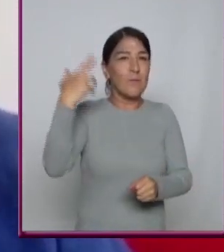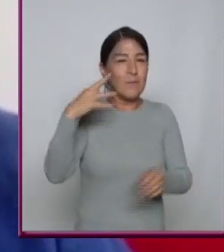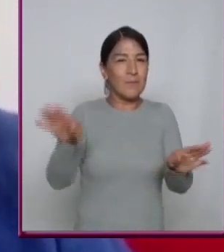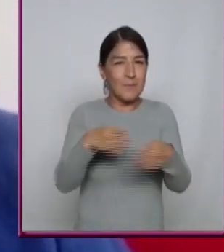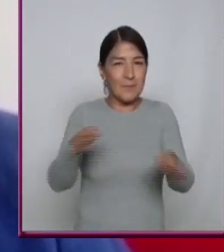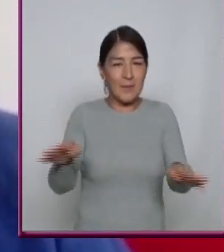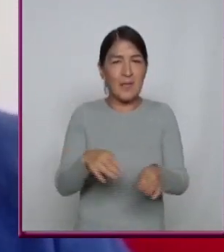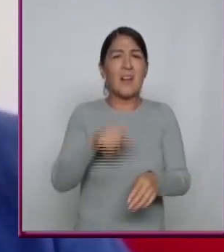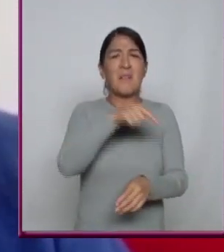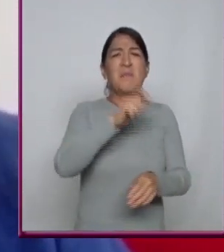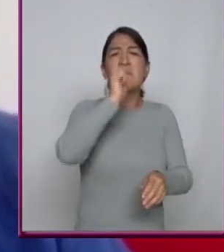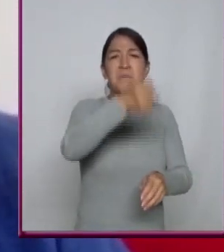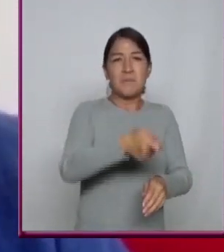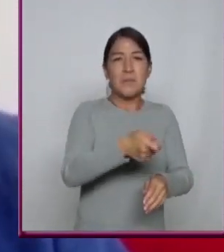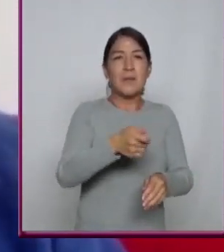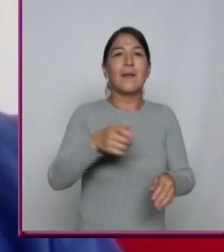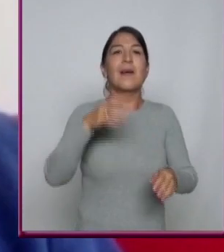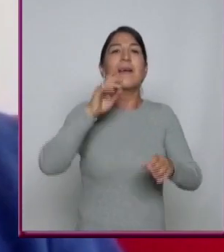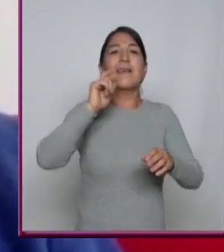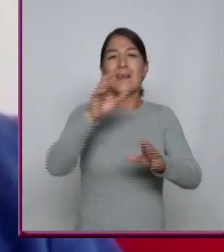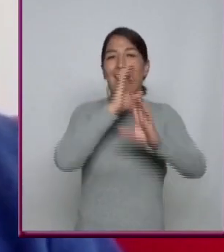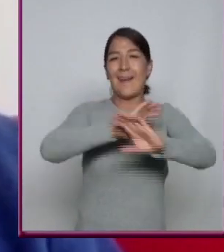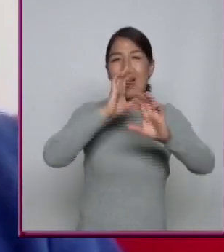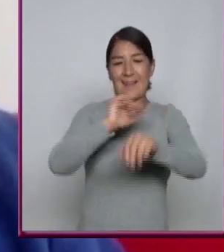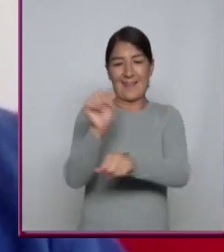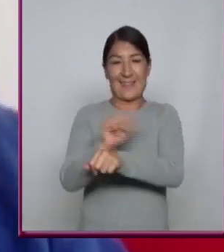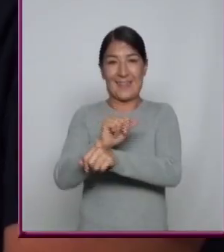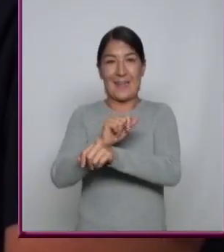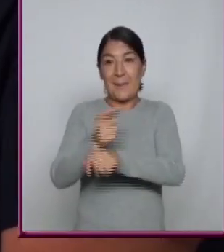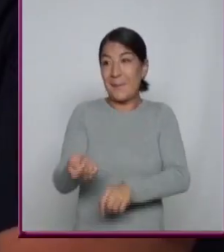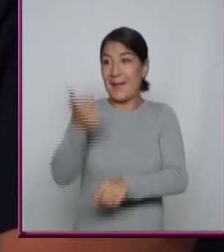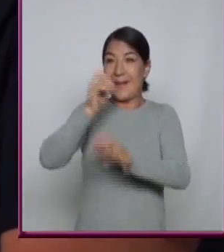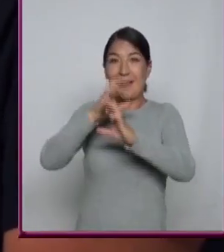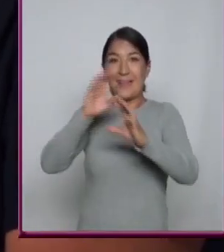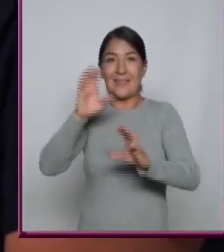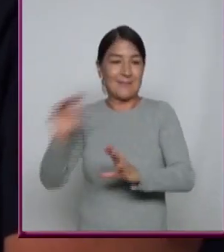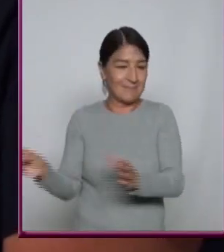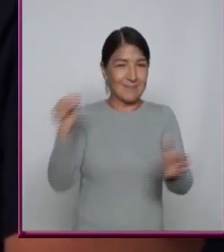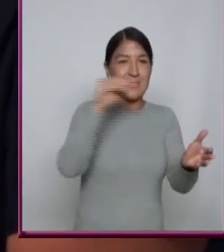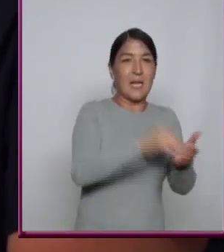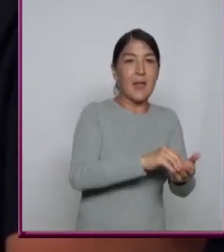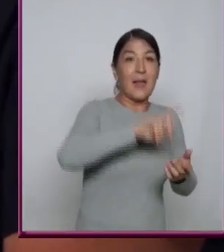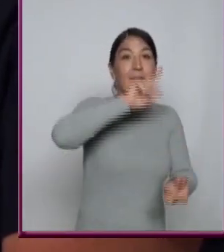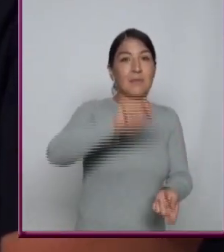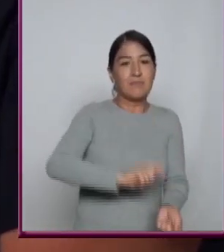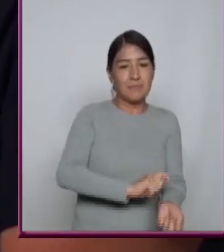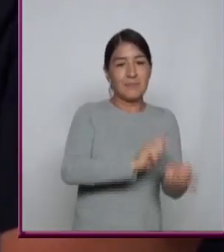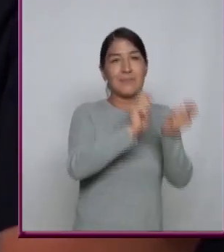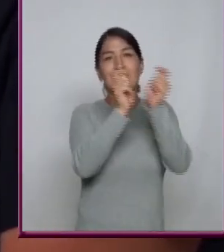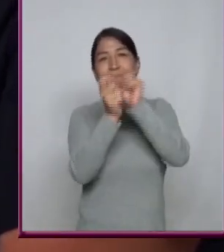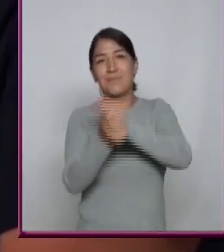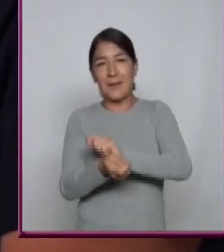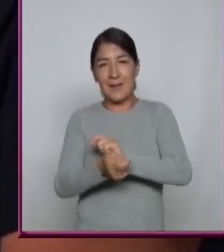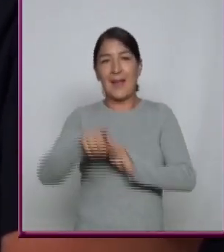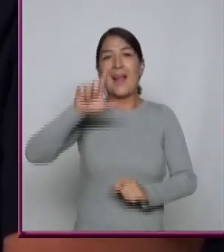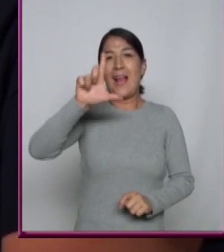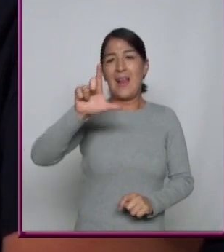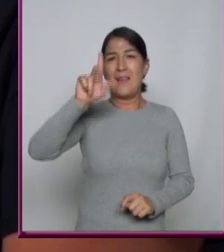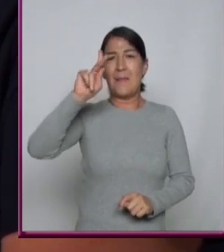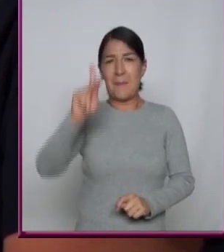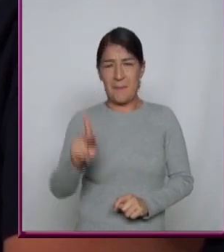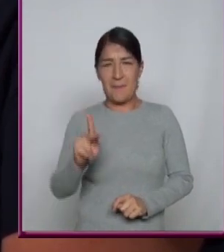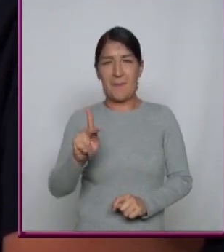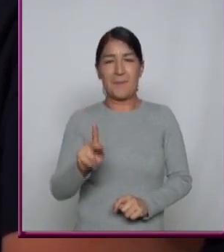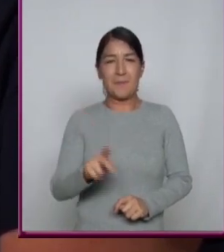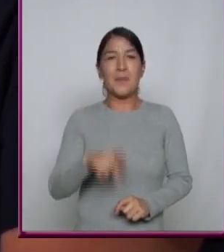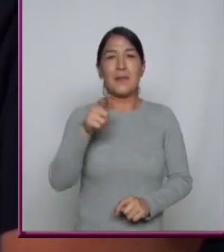Originalmente lo que editaban ahí era el sencillo del artista Ya después evolucionó a lo que es el formato del LP El long